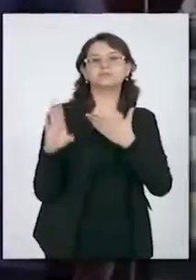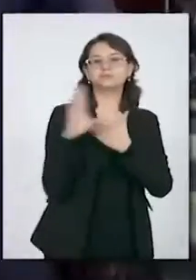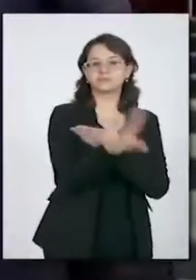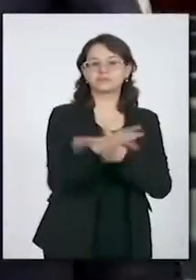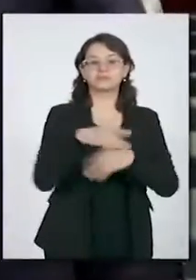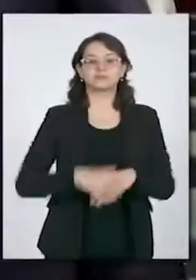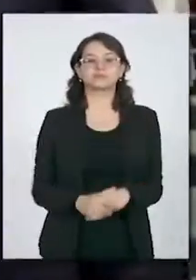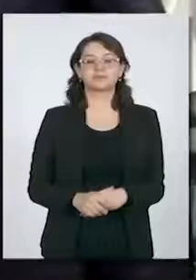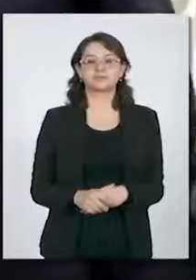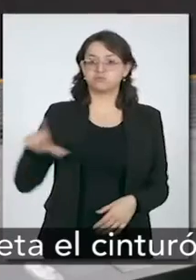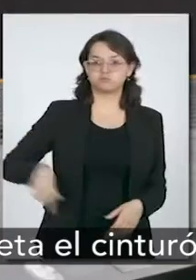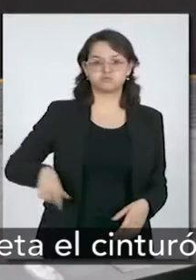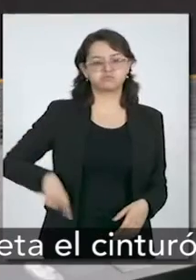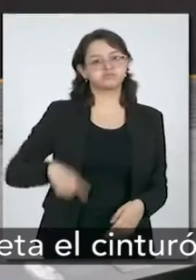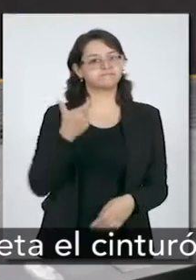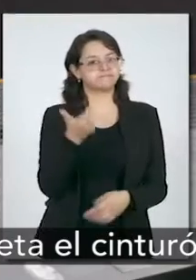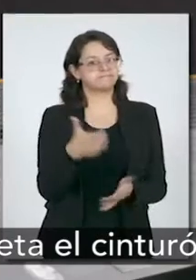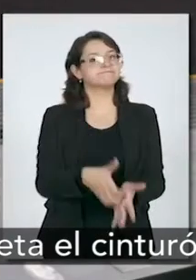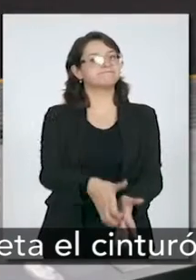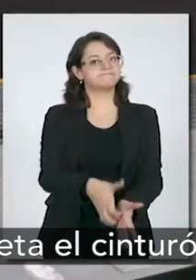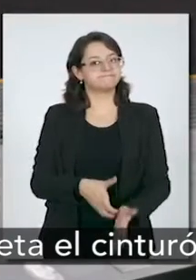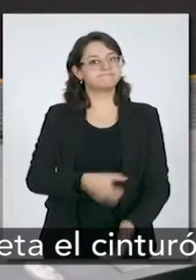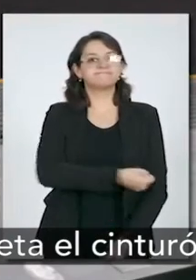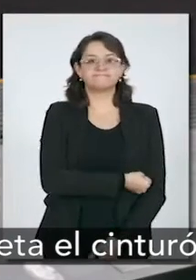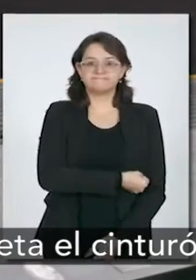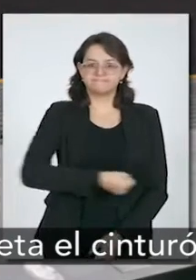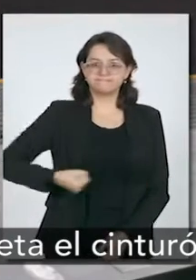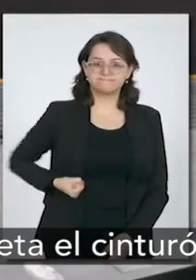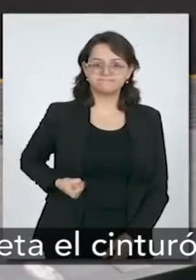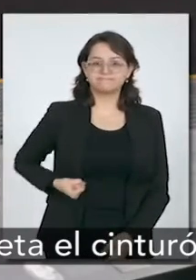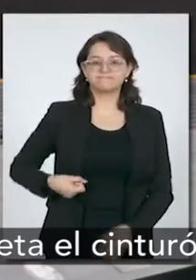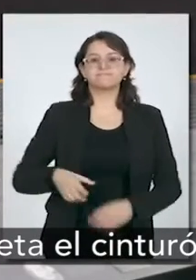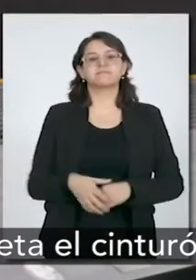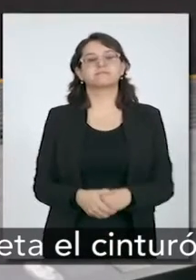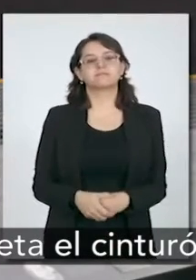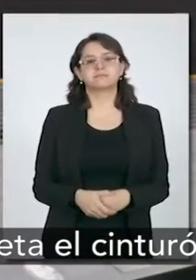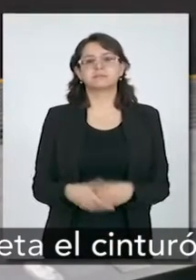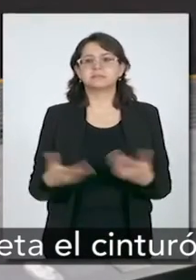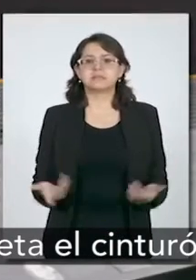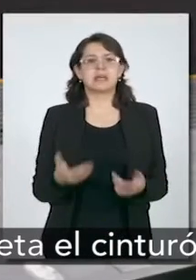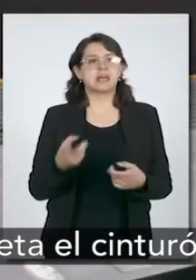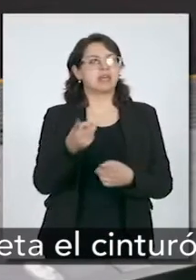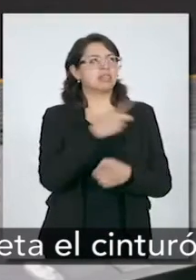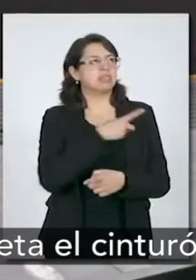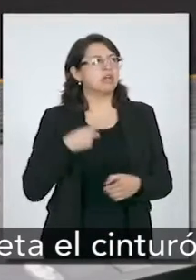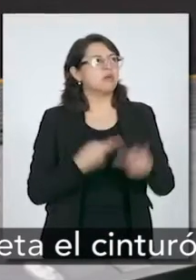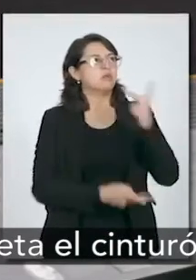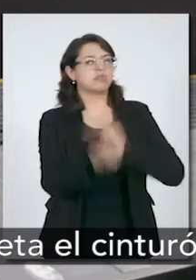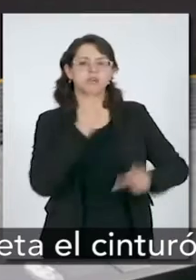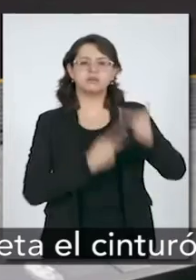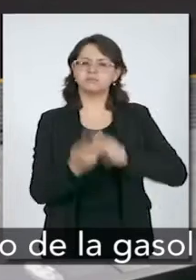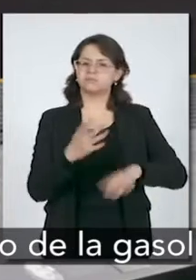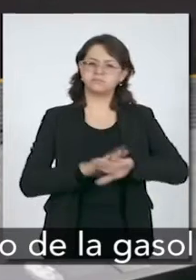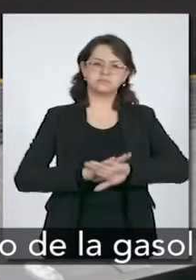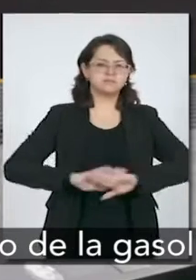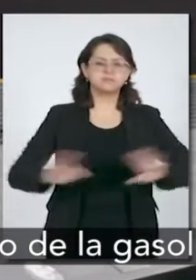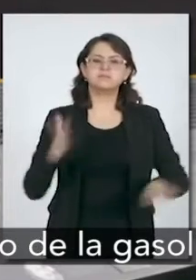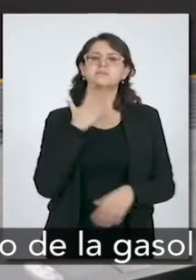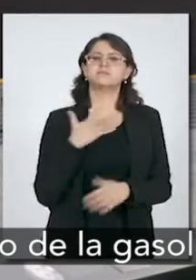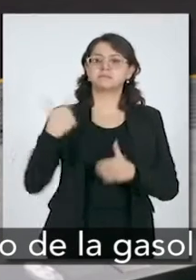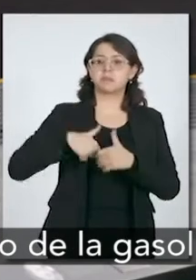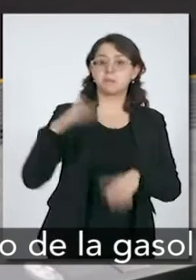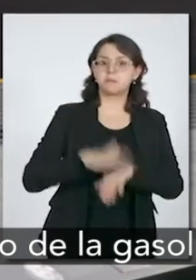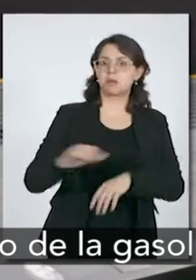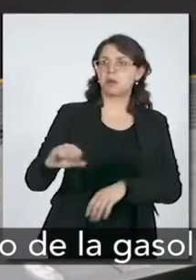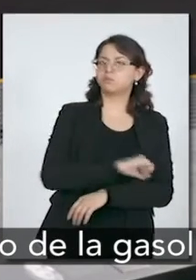a la corrupción. Tenemos también ahora un gobierno austero que se aprieta el cinturón, donde ya no se